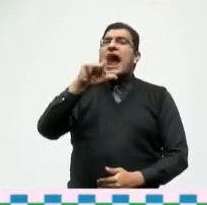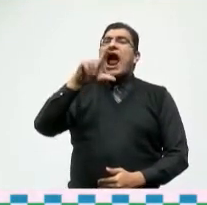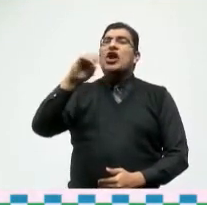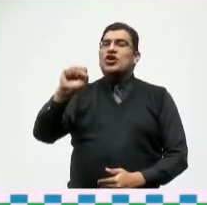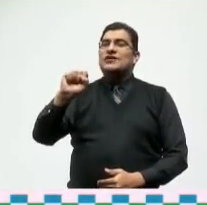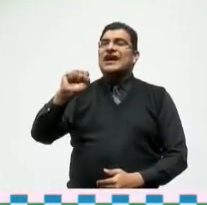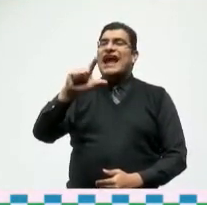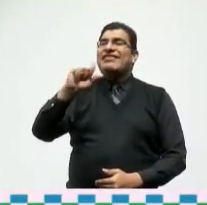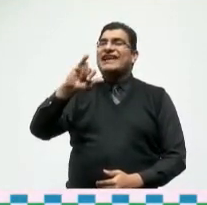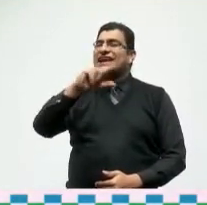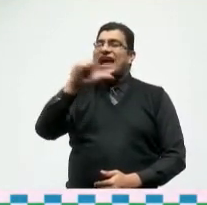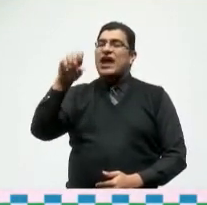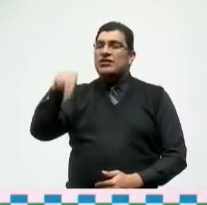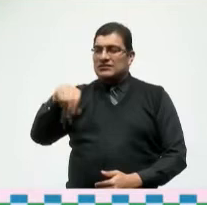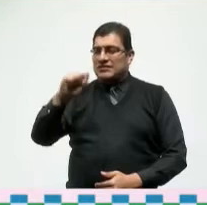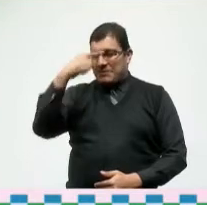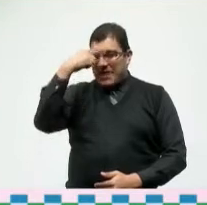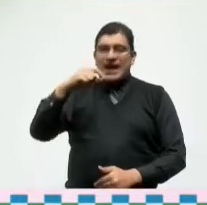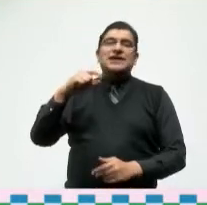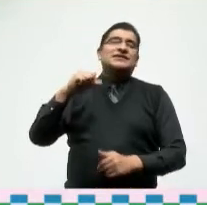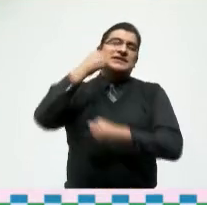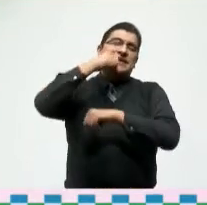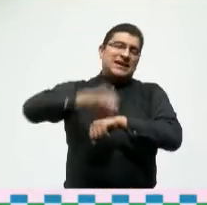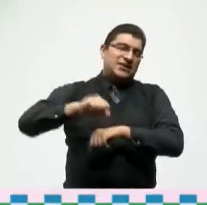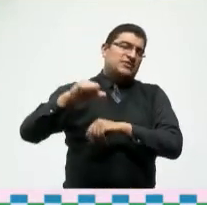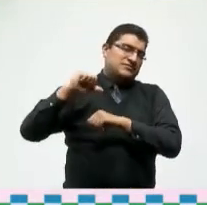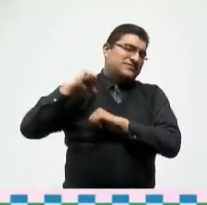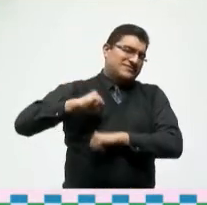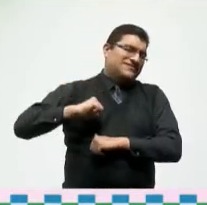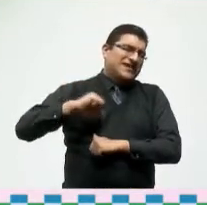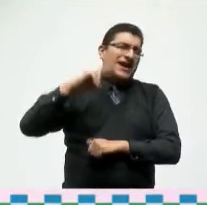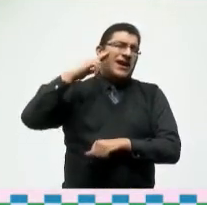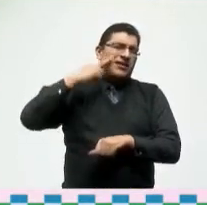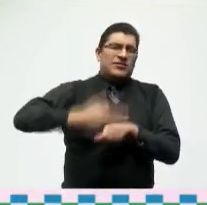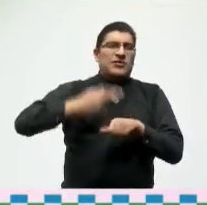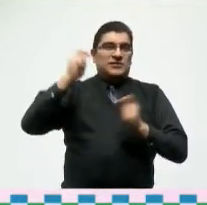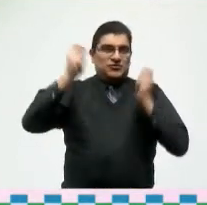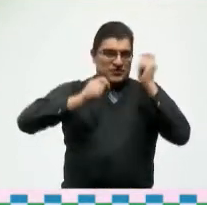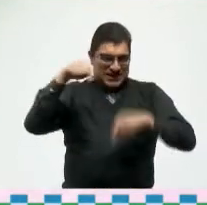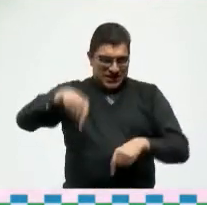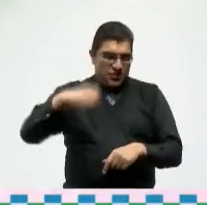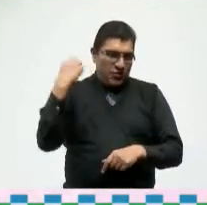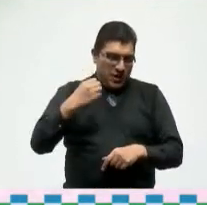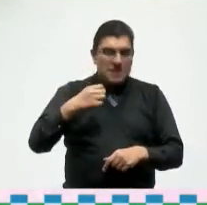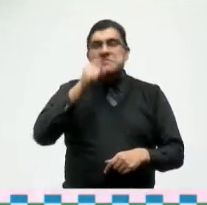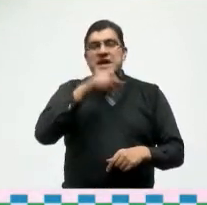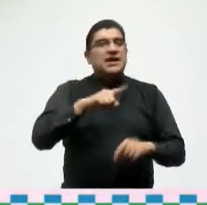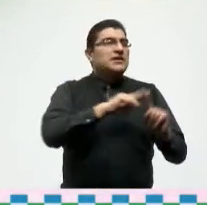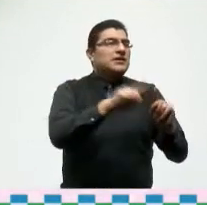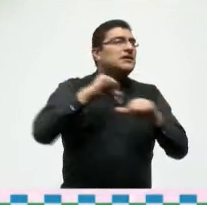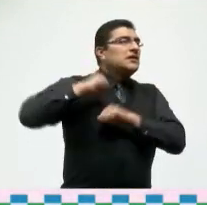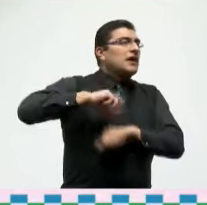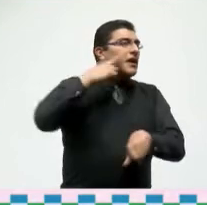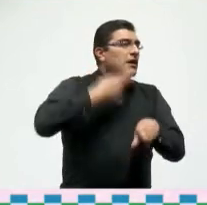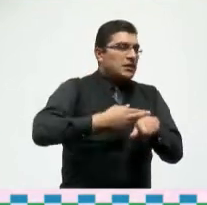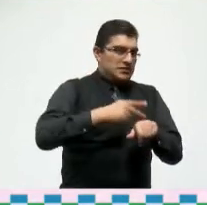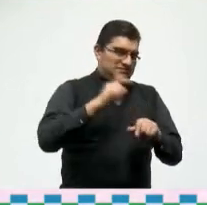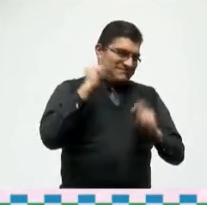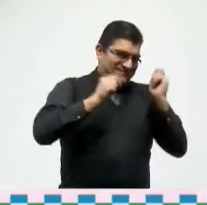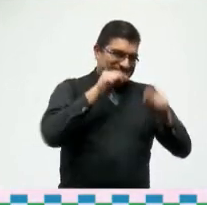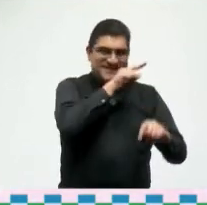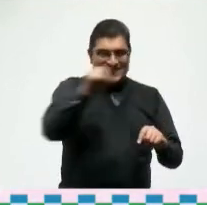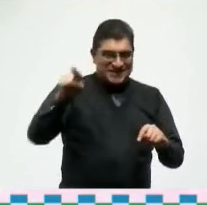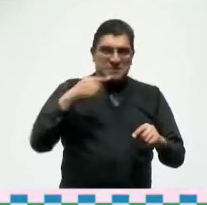Castellano secretario de turismo de Oaxaca y presidente de la asociación de secretarios de turismo felicidades